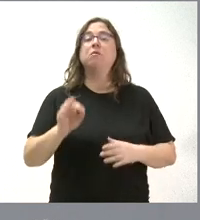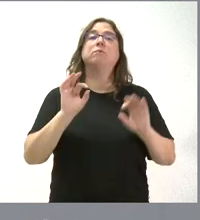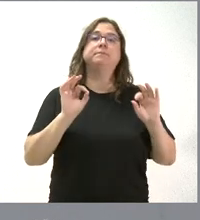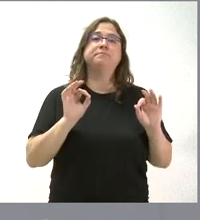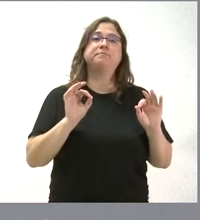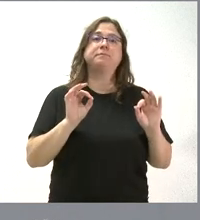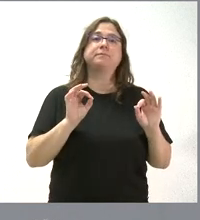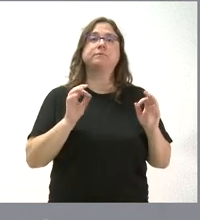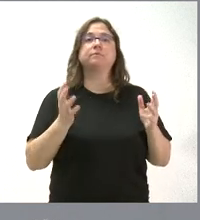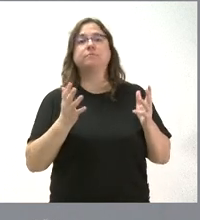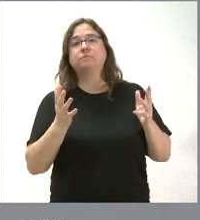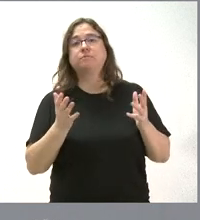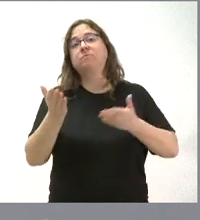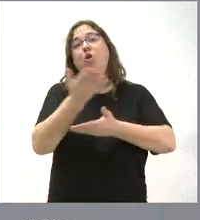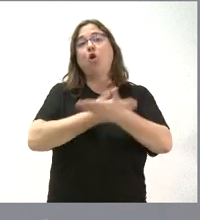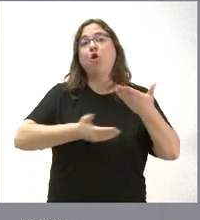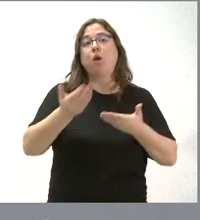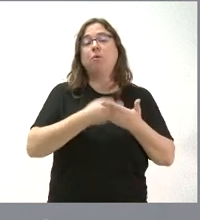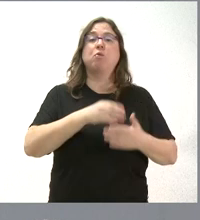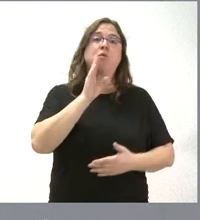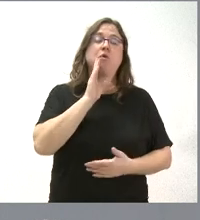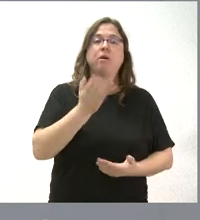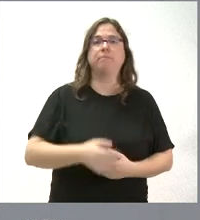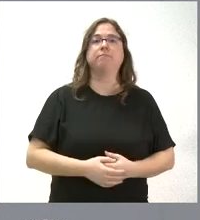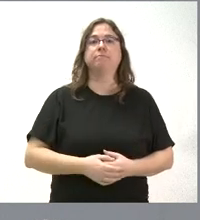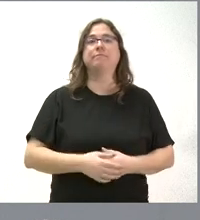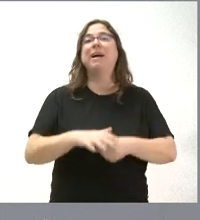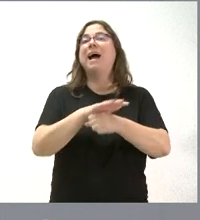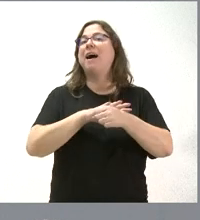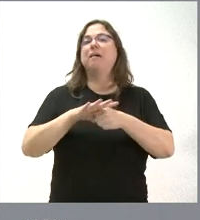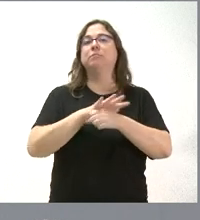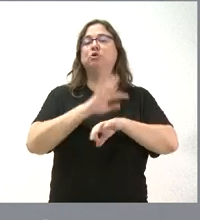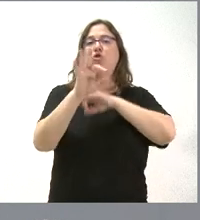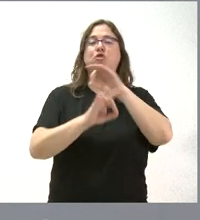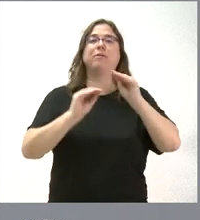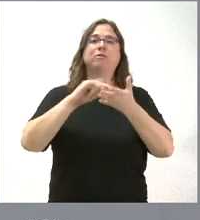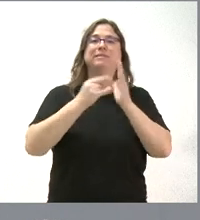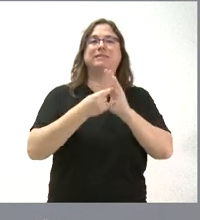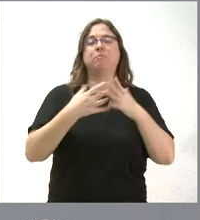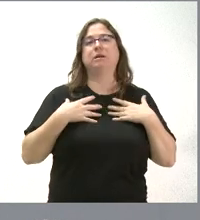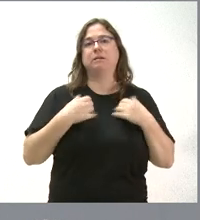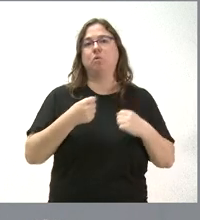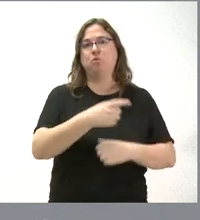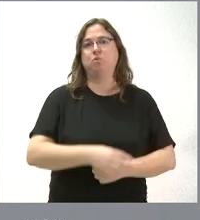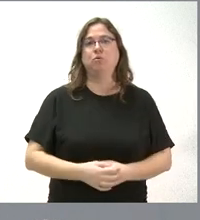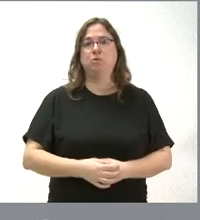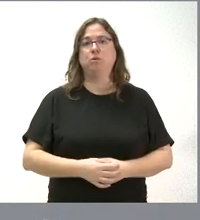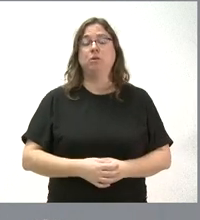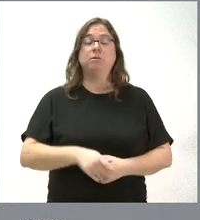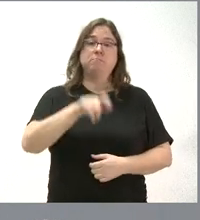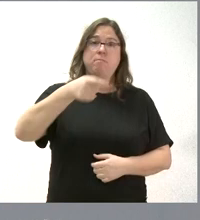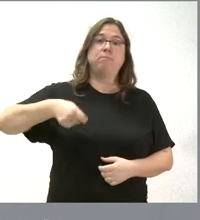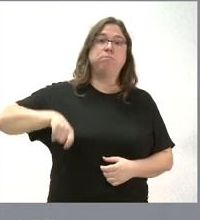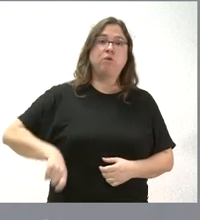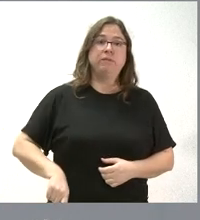colaborativo con el anterior. Es un ámbito de la organización del sistema sanitario. Los profesionales y los